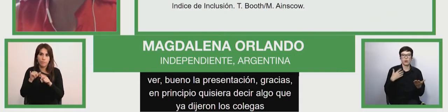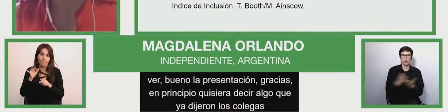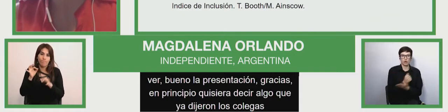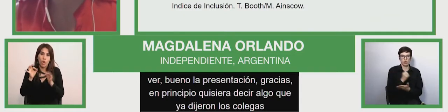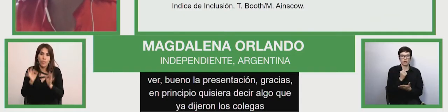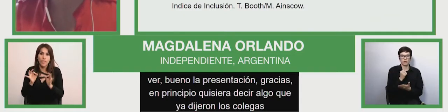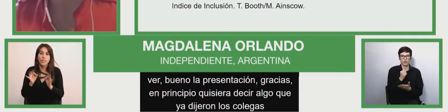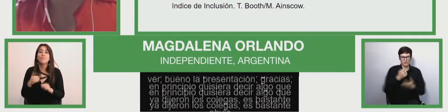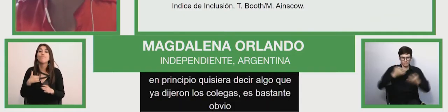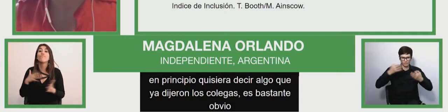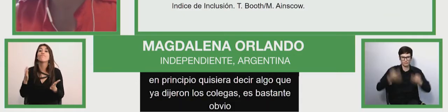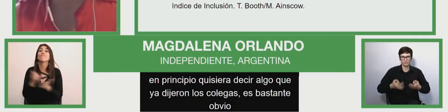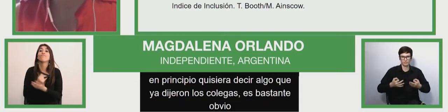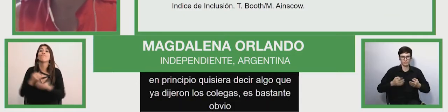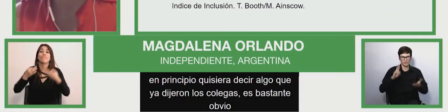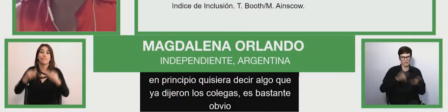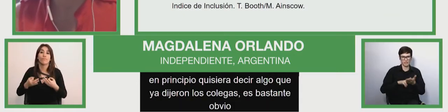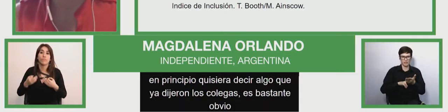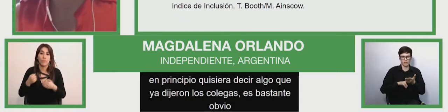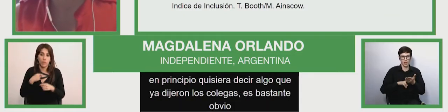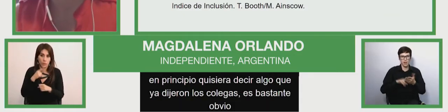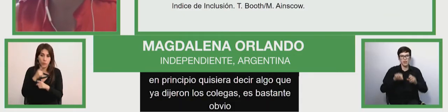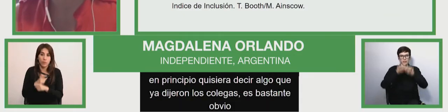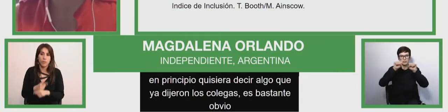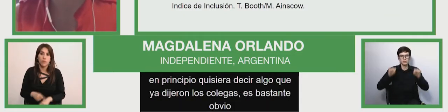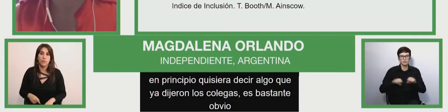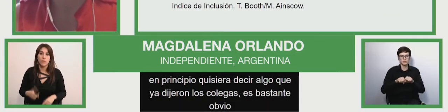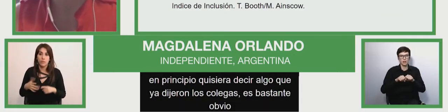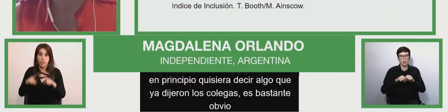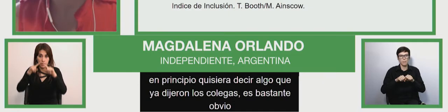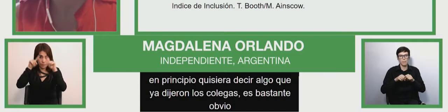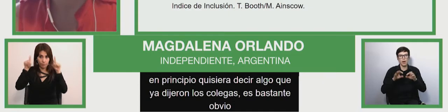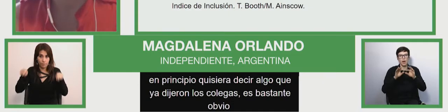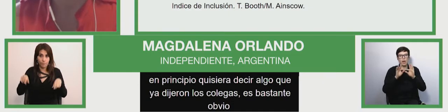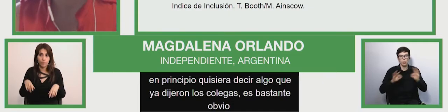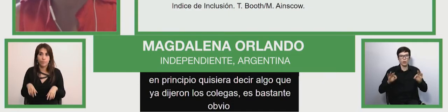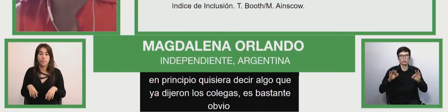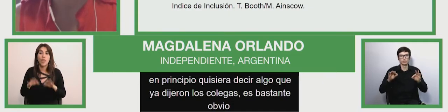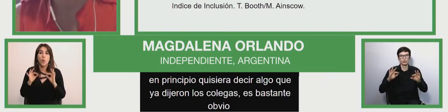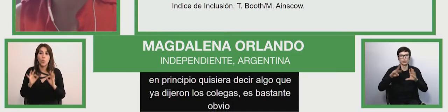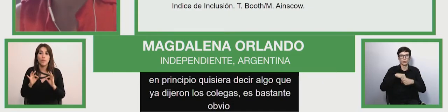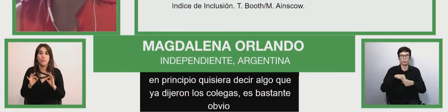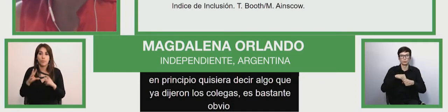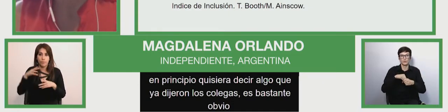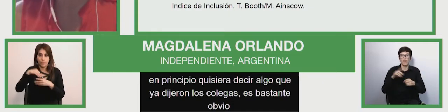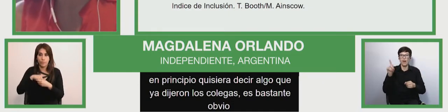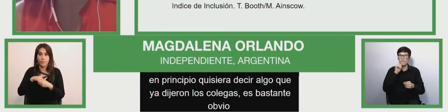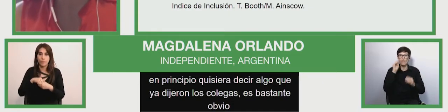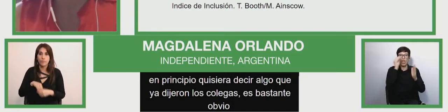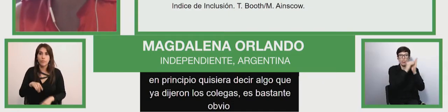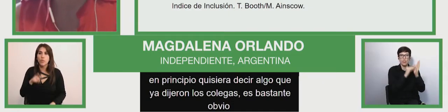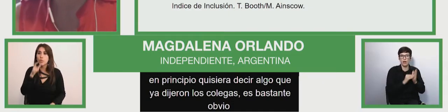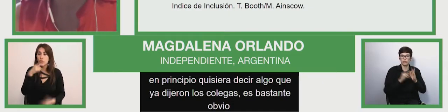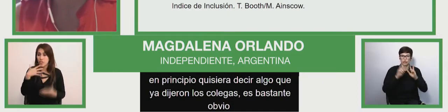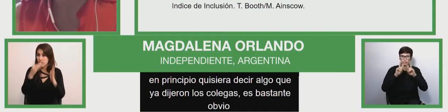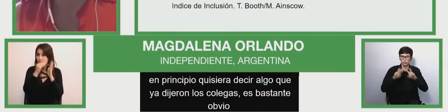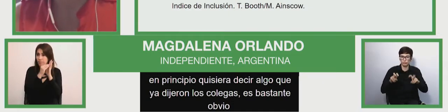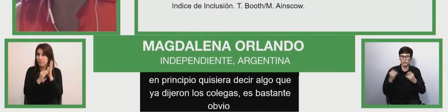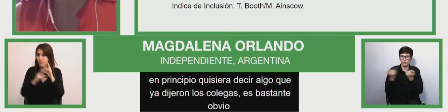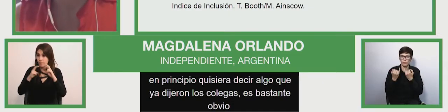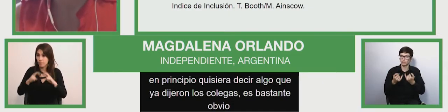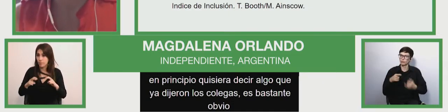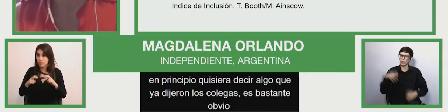acciones concretas en líneas al grado de sistema de educación inclusiva, contar con datos es clave, ¿no? Y parafraseando a